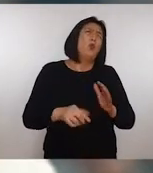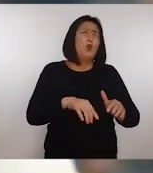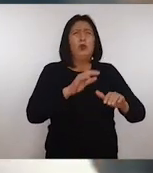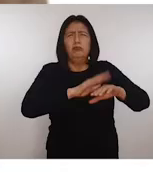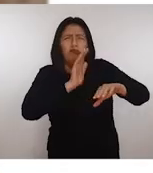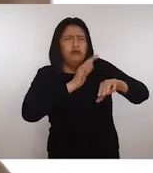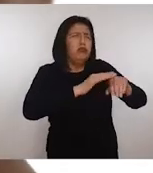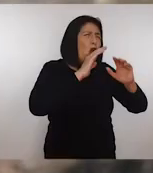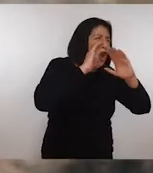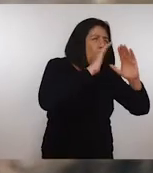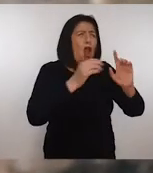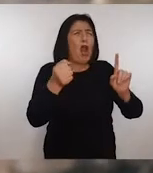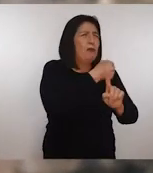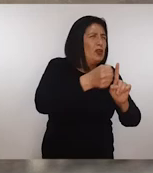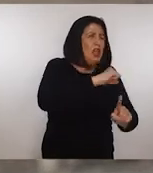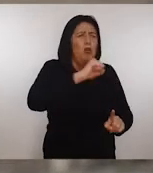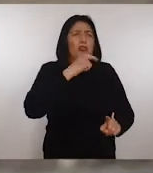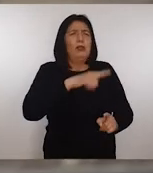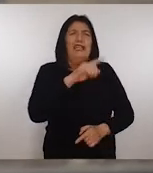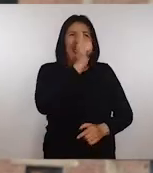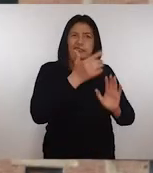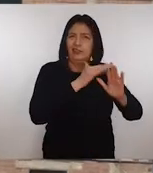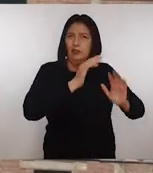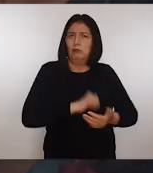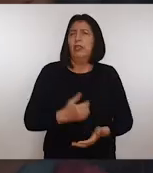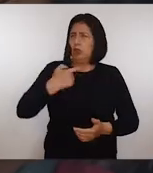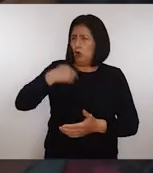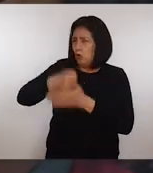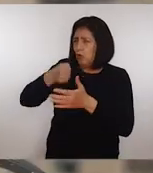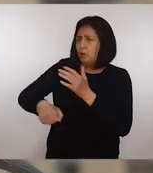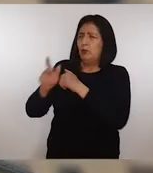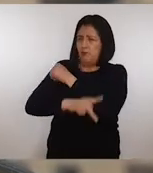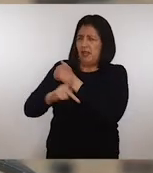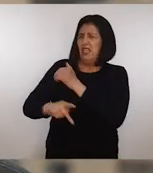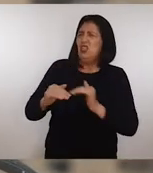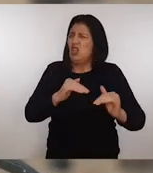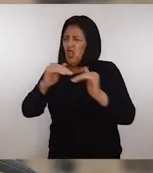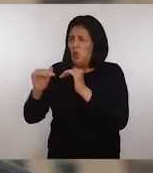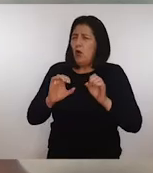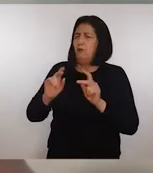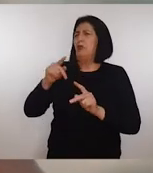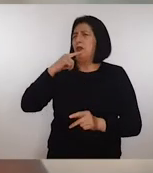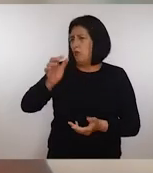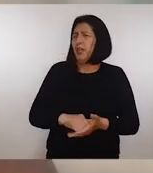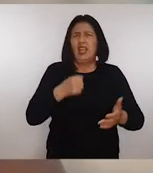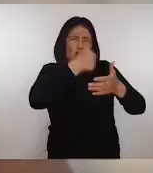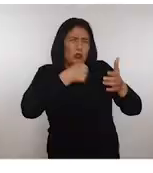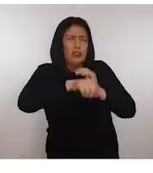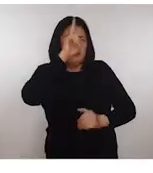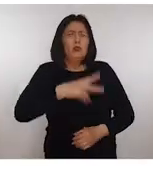incansable voz que alerta sobre la violencia hacia la mujer como lideresa de su comunidad. Lucha por un país donde las mujeres tengamos las mismas